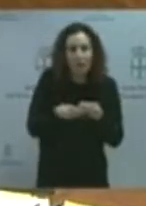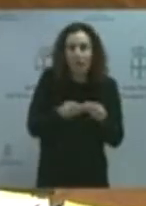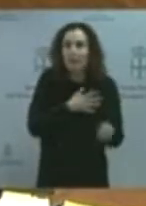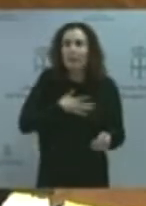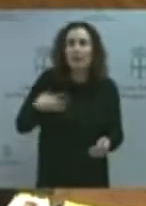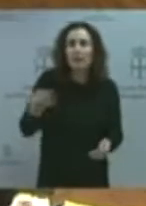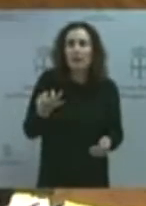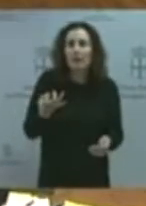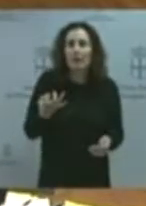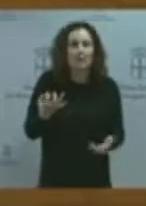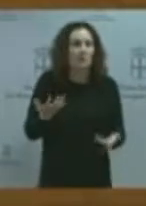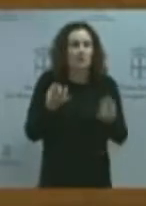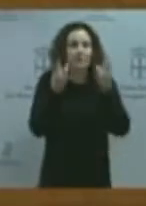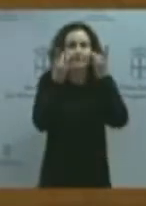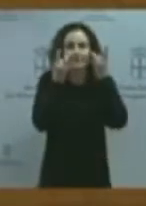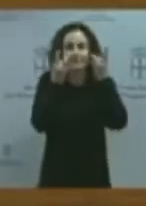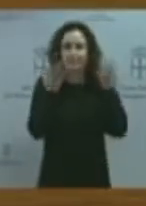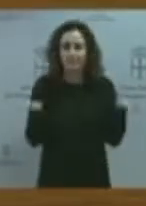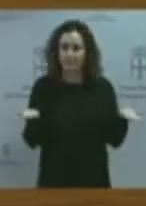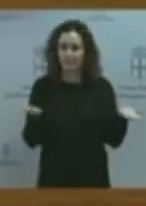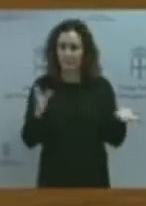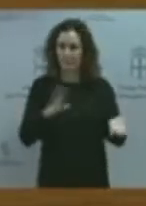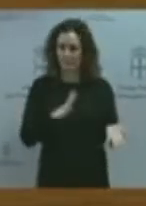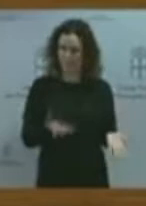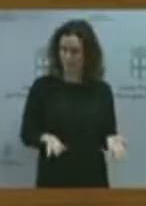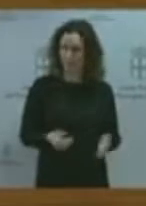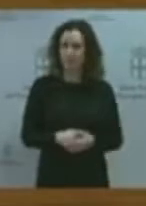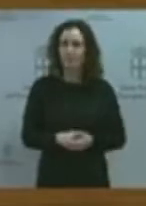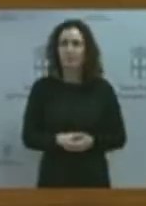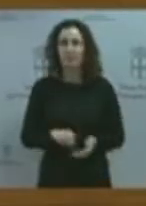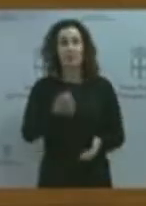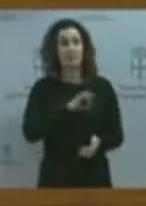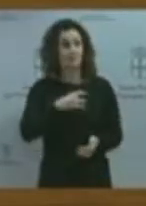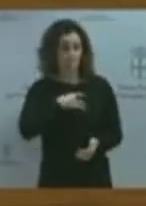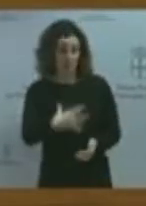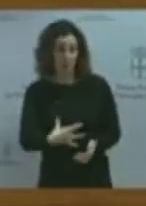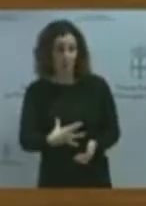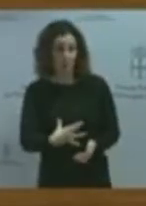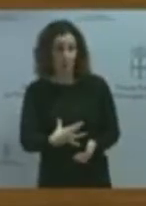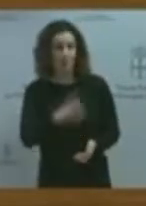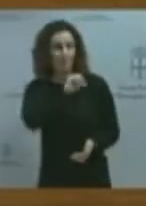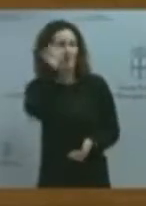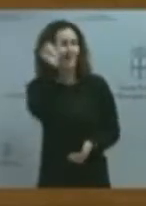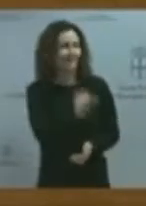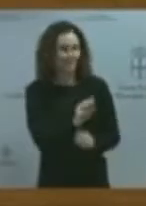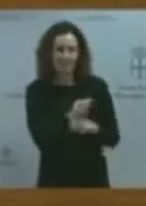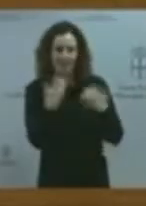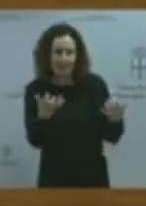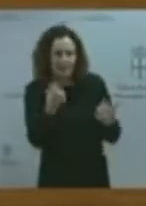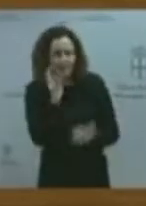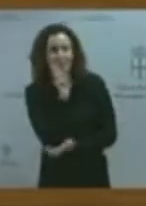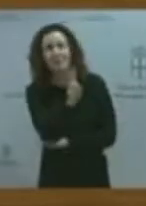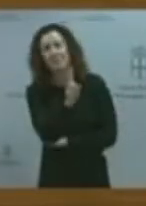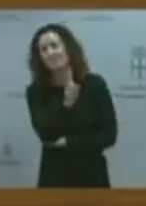No, digo quien la firmó. Señor Blanco, cuanto más los escucho en este Parlamento, más claro tengo que no les importa España, ni las